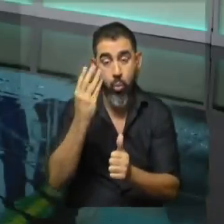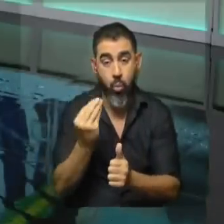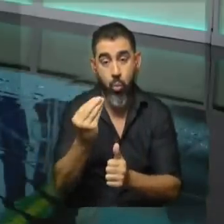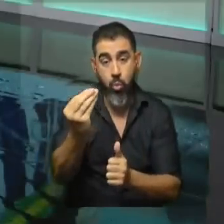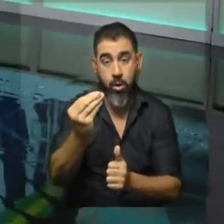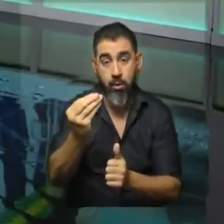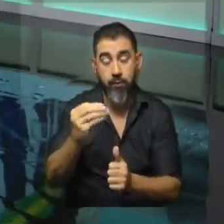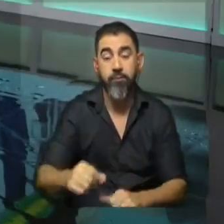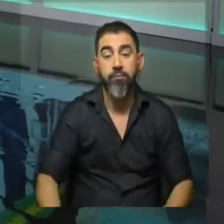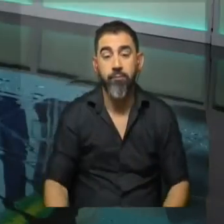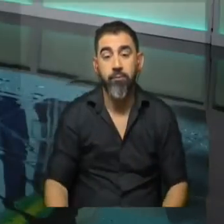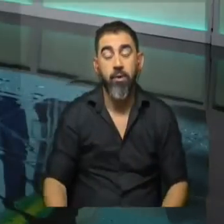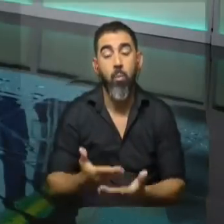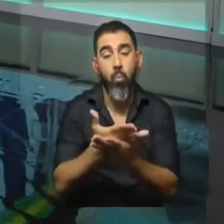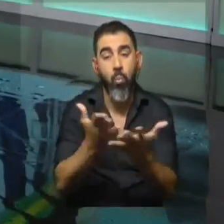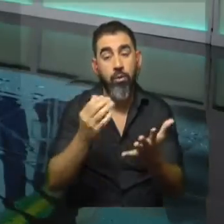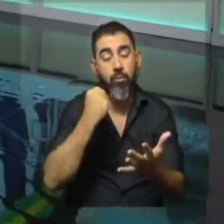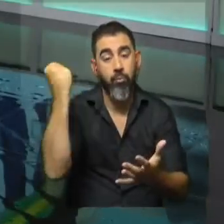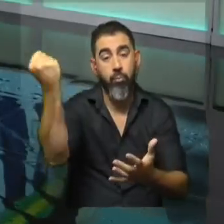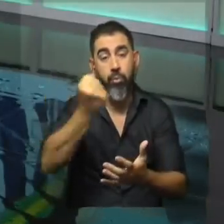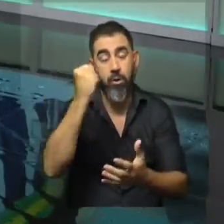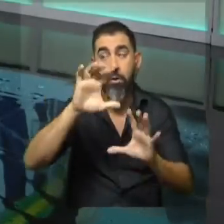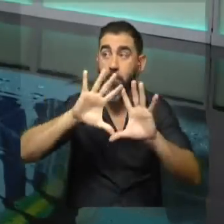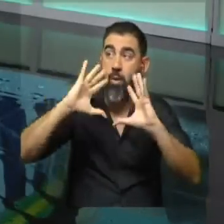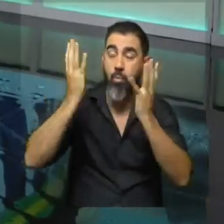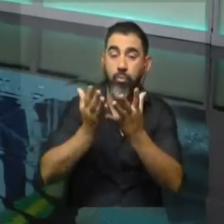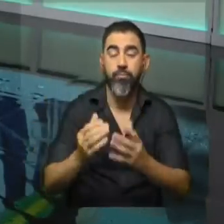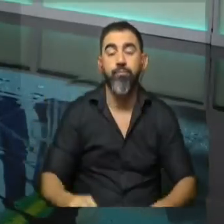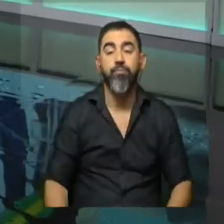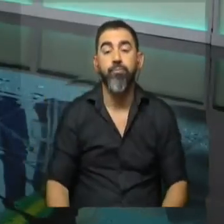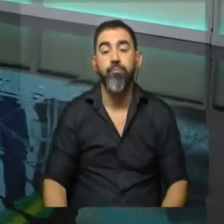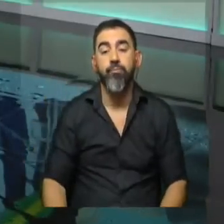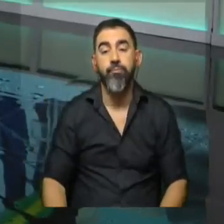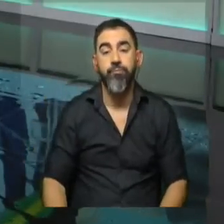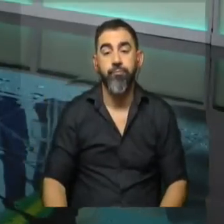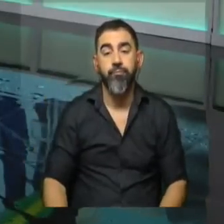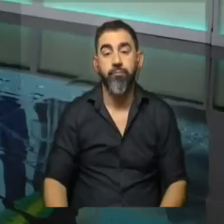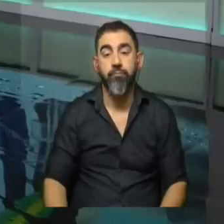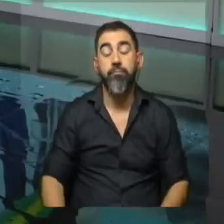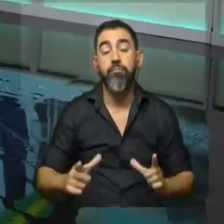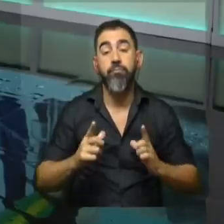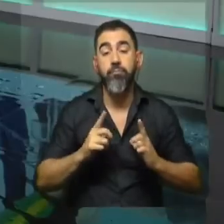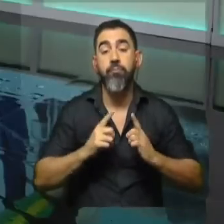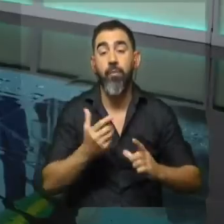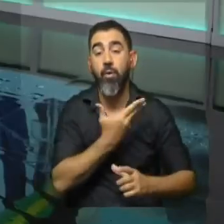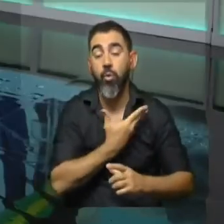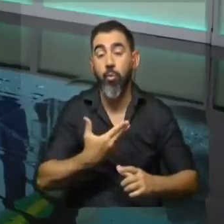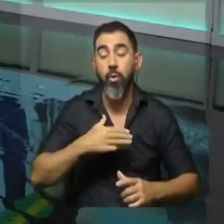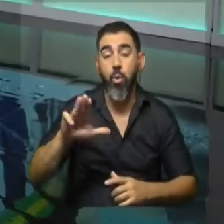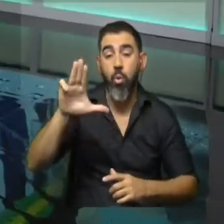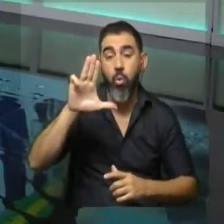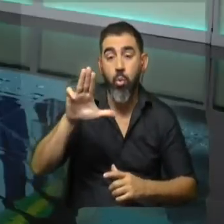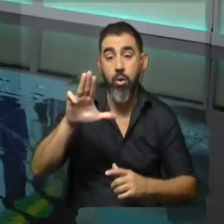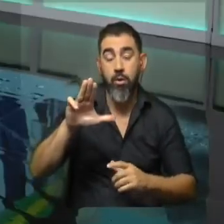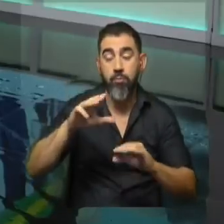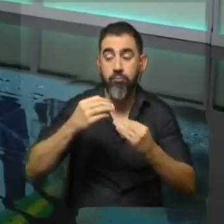Lula da Silva es una señal importante para el resto del mundo. En ese marco, dijo que espera que el gobierno de Lula sea